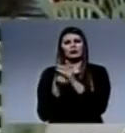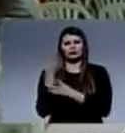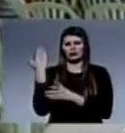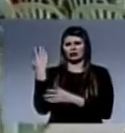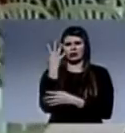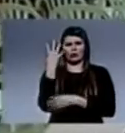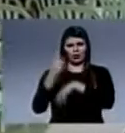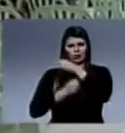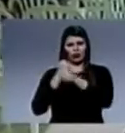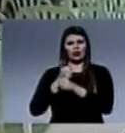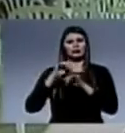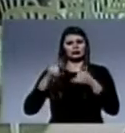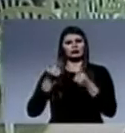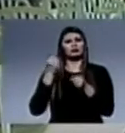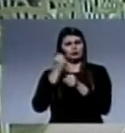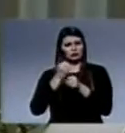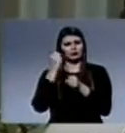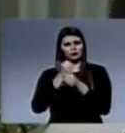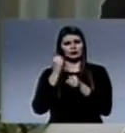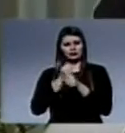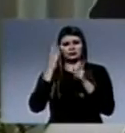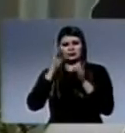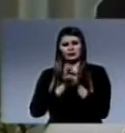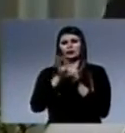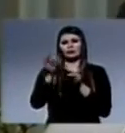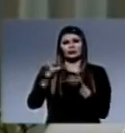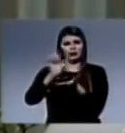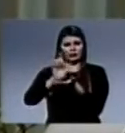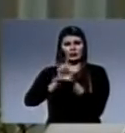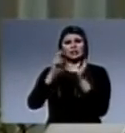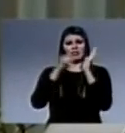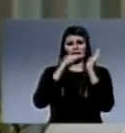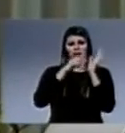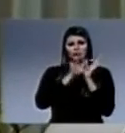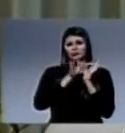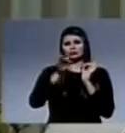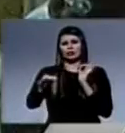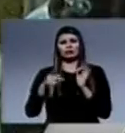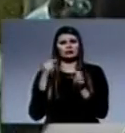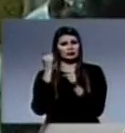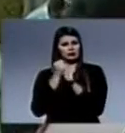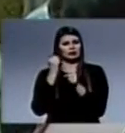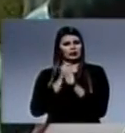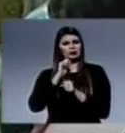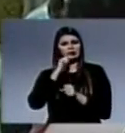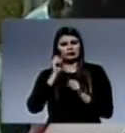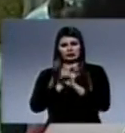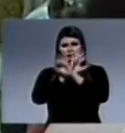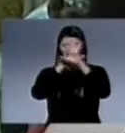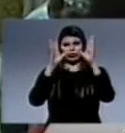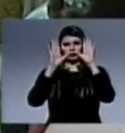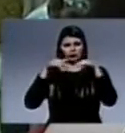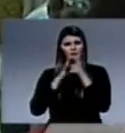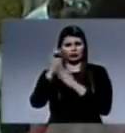cuatro años. Y es una obra de la misma iglesia situada en la ciudad de San Lorenzo. Destacan el obrar maravilloso y milagroso de Dios.